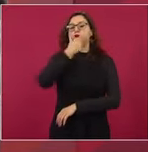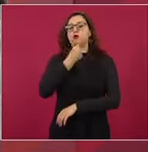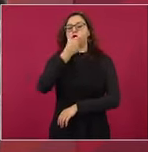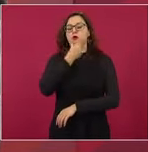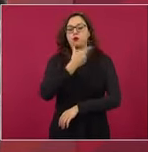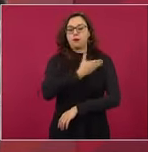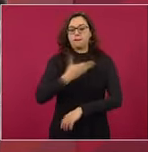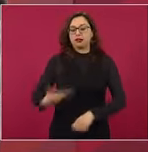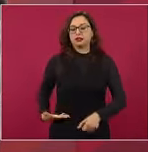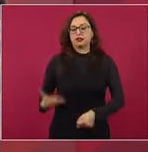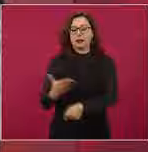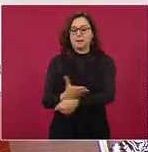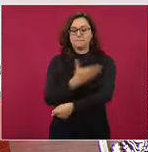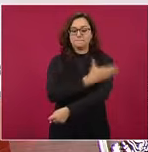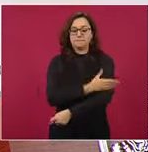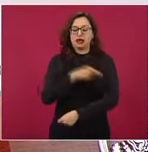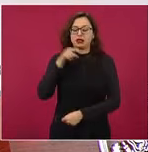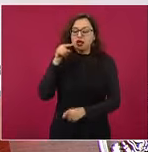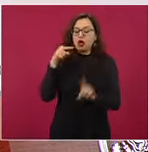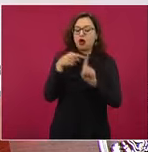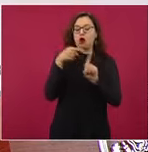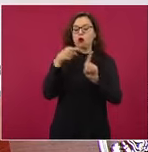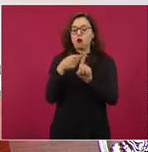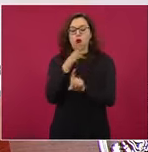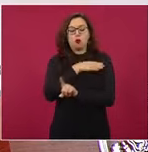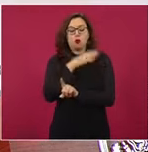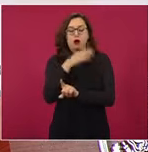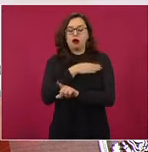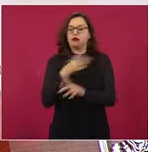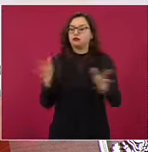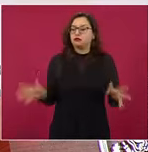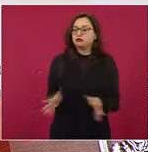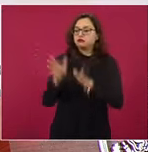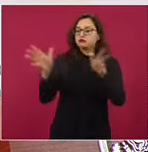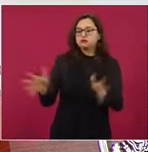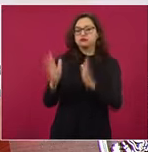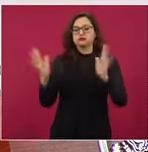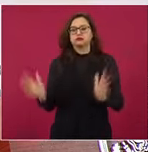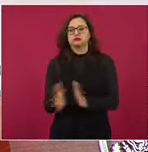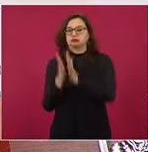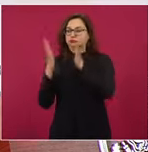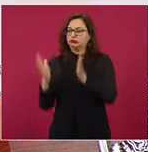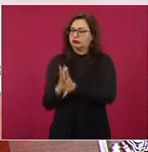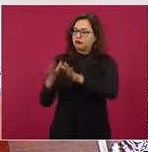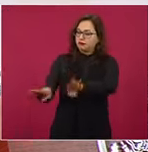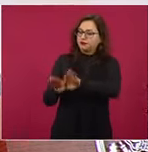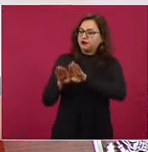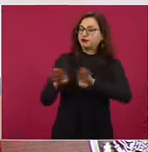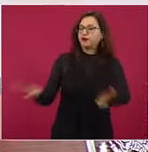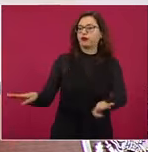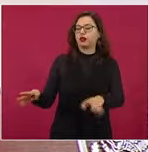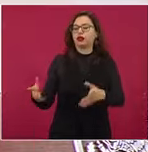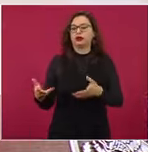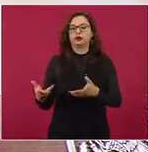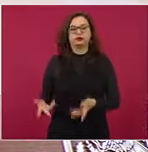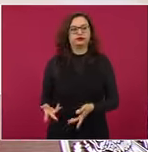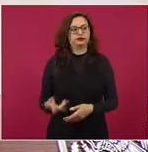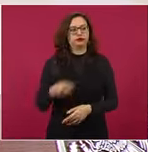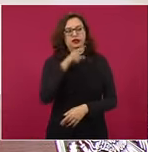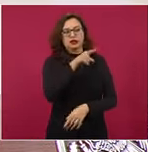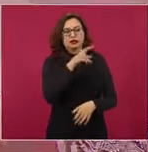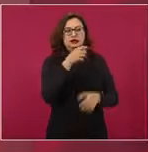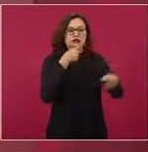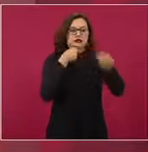al apóstol de la democracia, un hombre bueno, la prensa lo acabó.